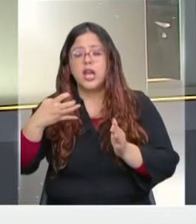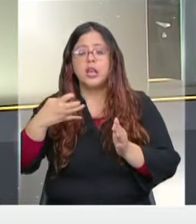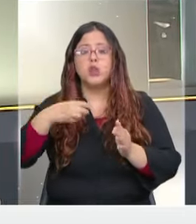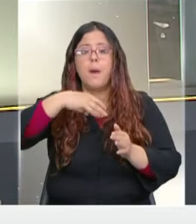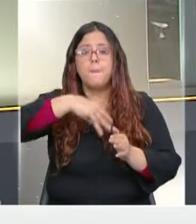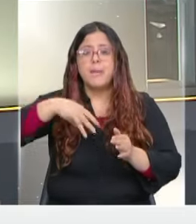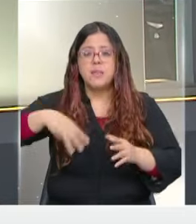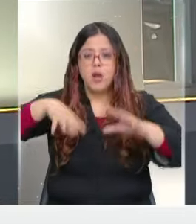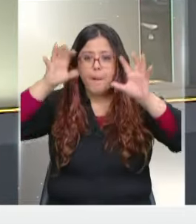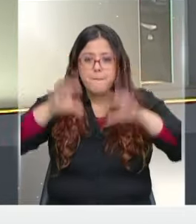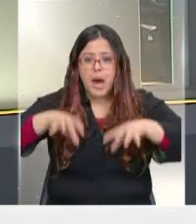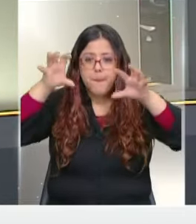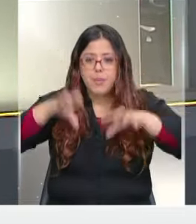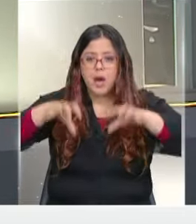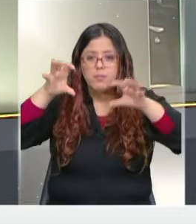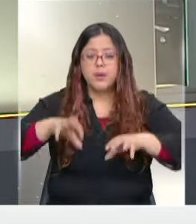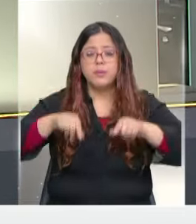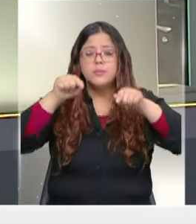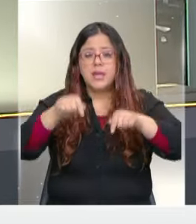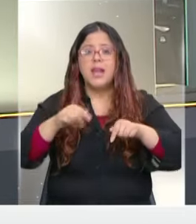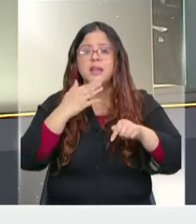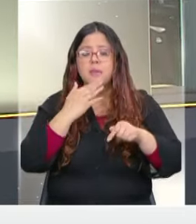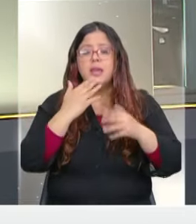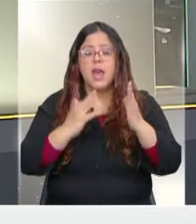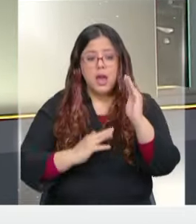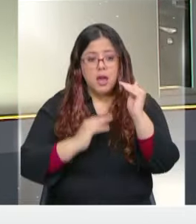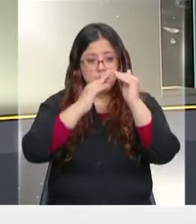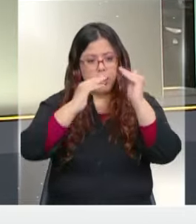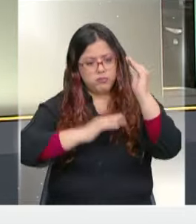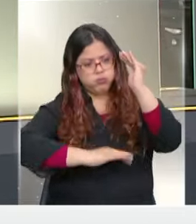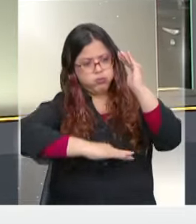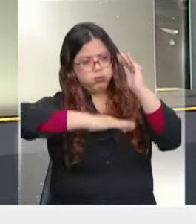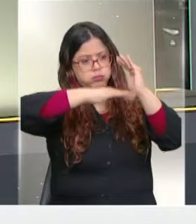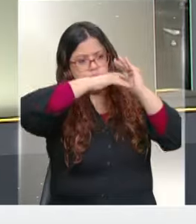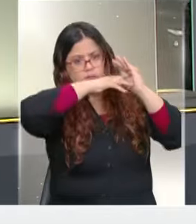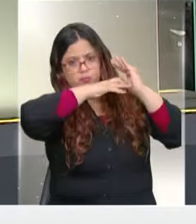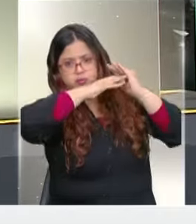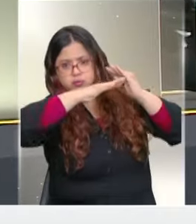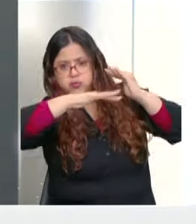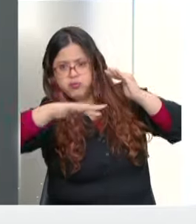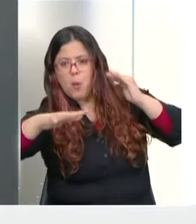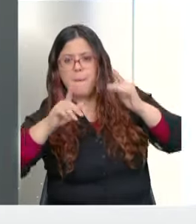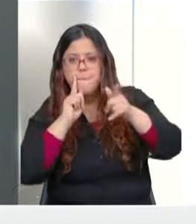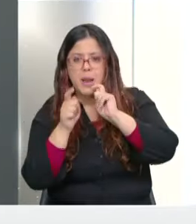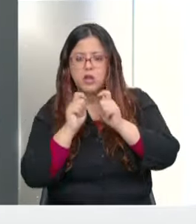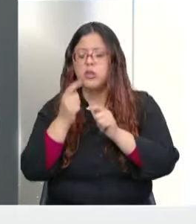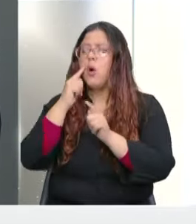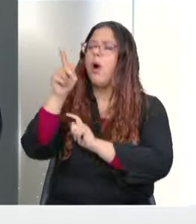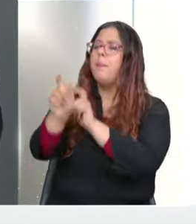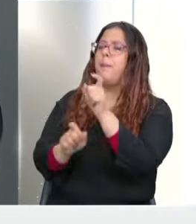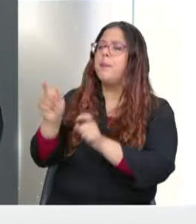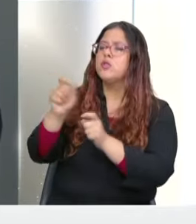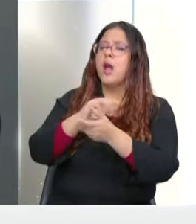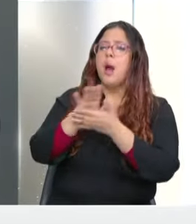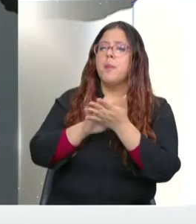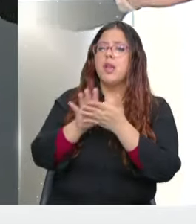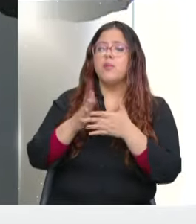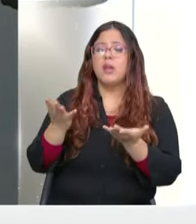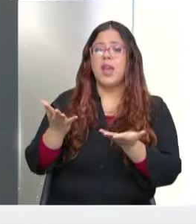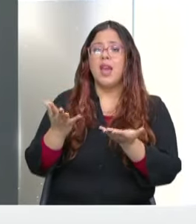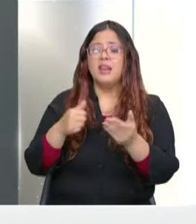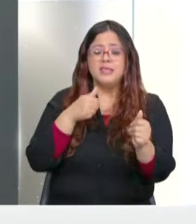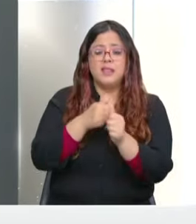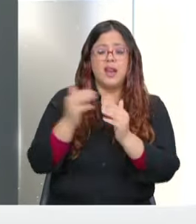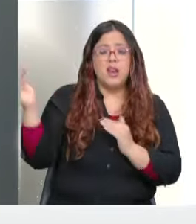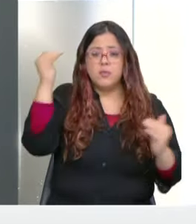y provocará inundaciones repentinas que pueden resultar mortales. Es decir, Alejandro, gente que se trasladó, por ejemplo, desde las zonas